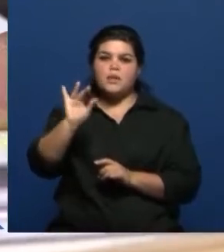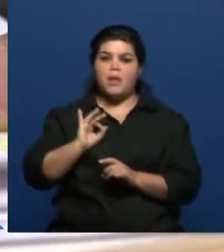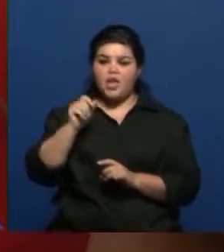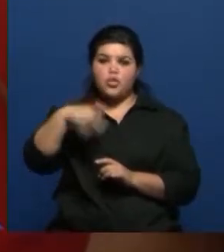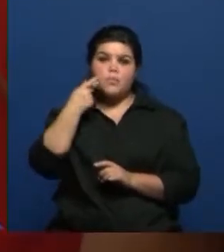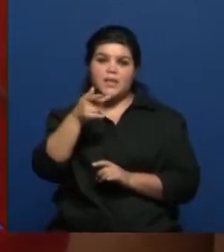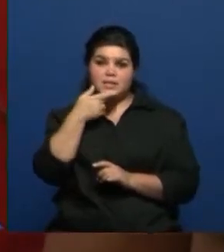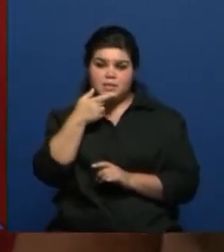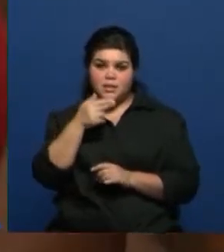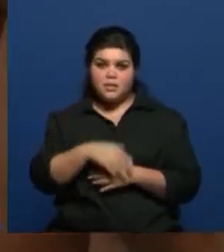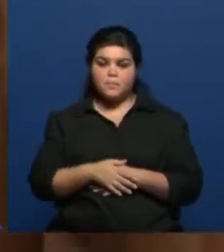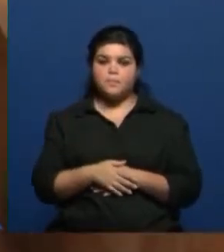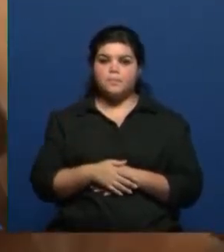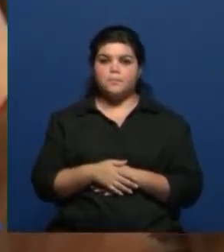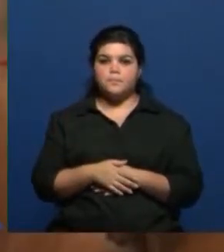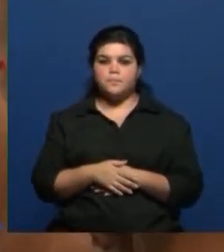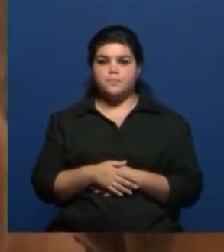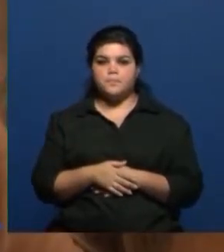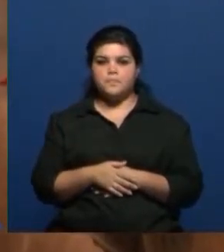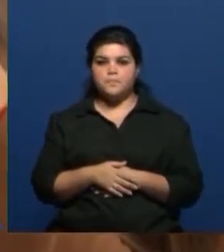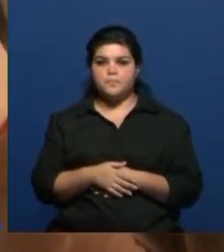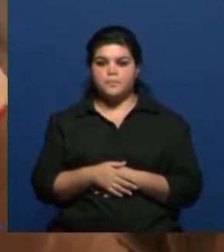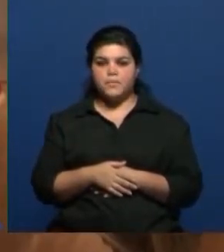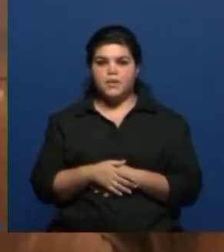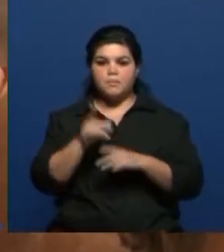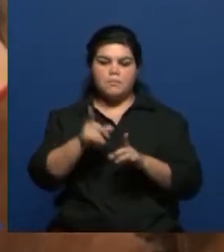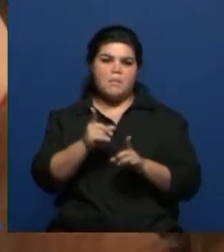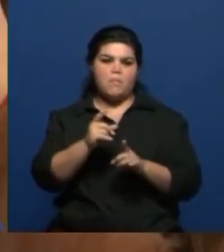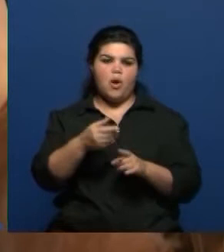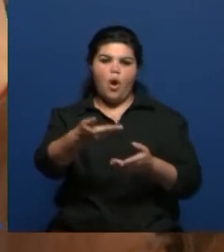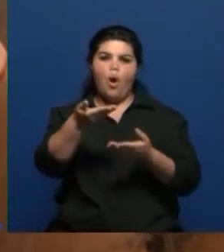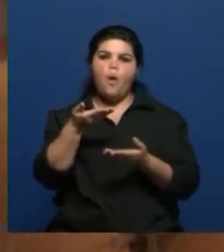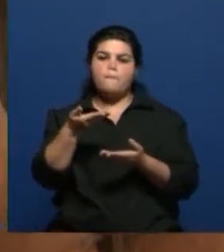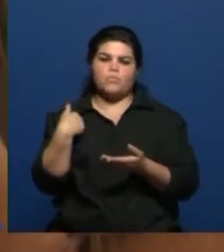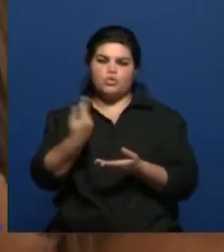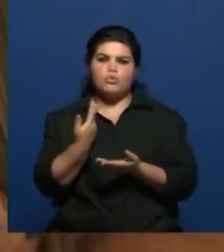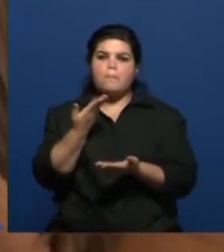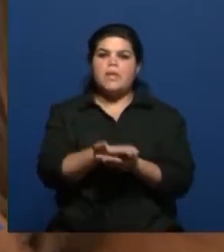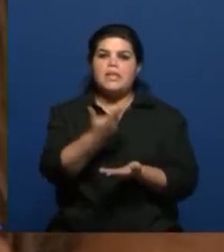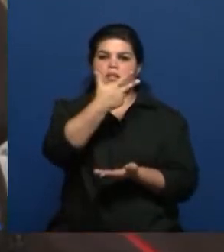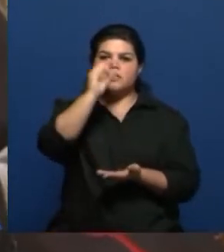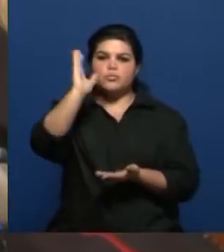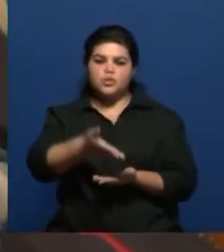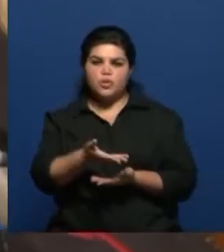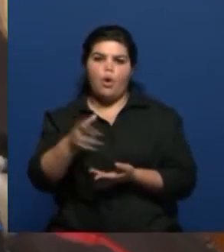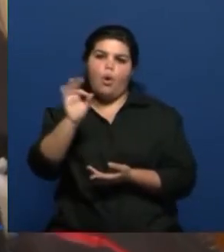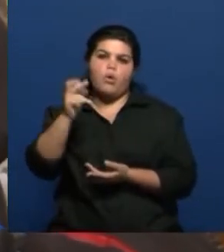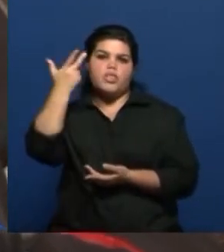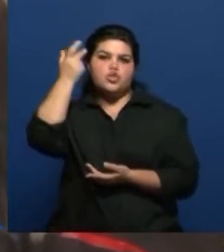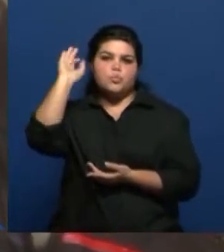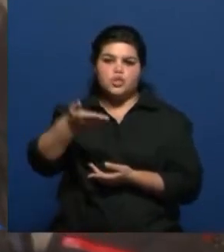año. Con lo cual, más allá del 35% o el 18% que